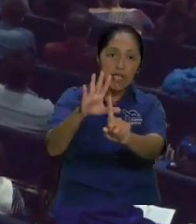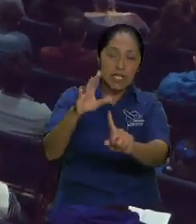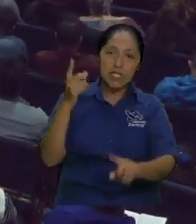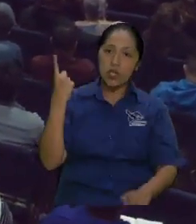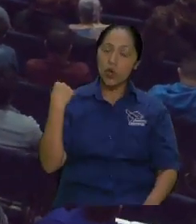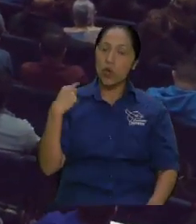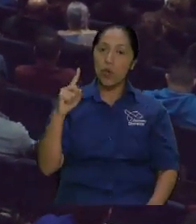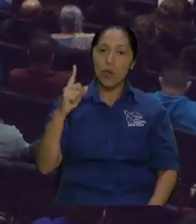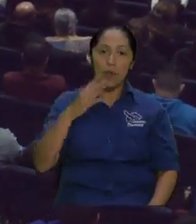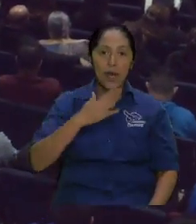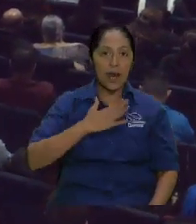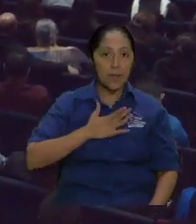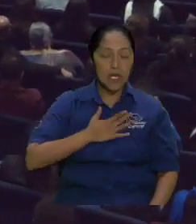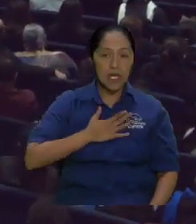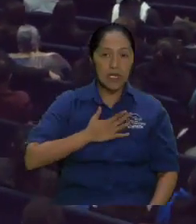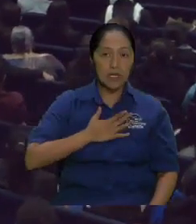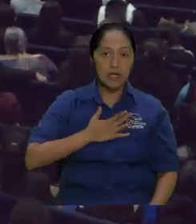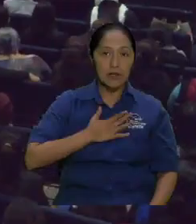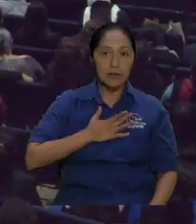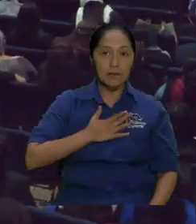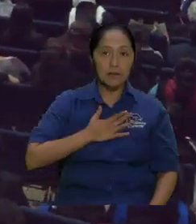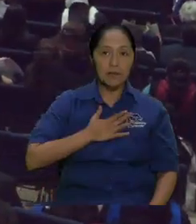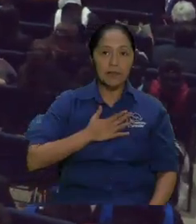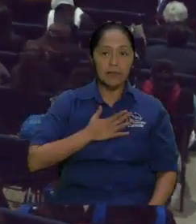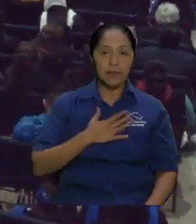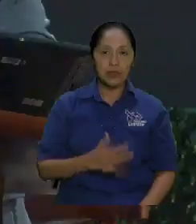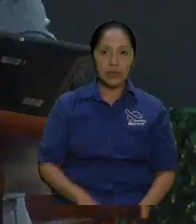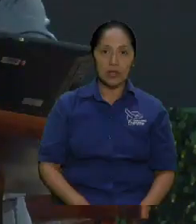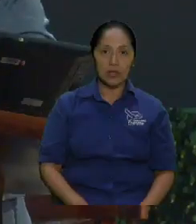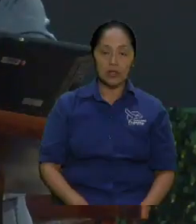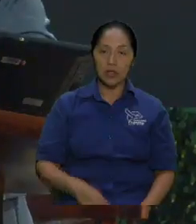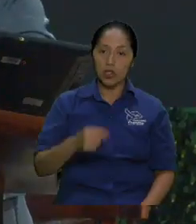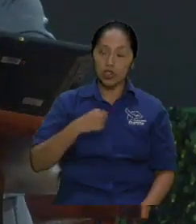pero si él se sentaba yo no no dejaba llegar a la iglesia